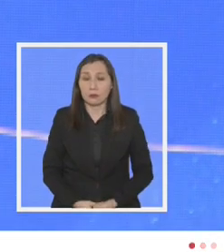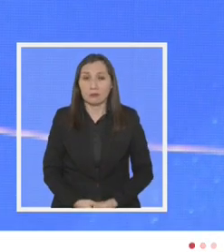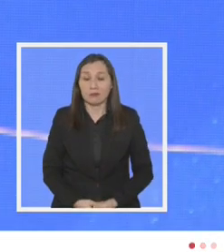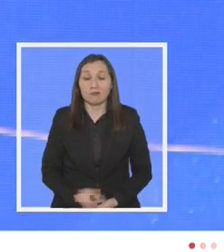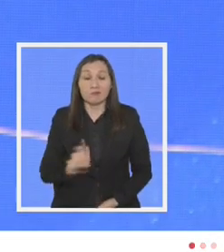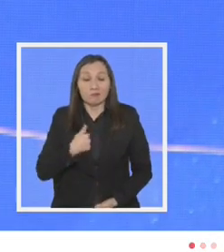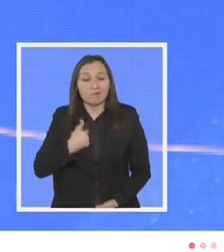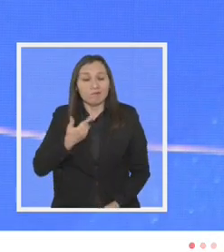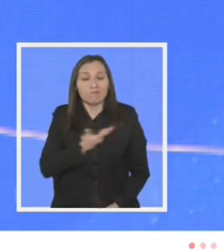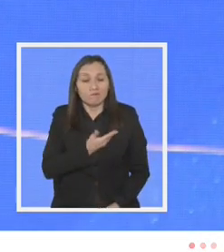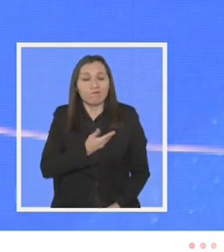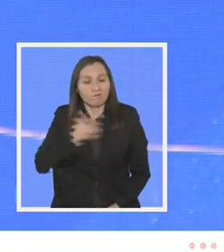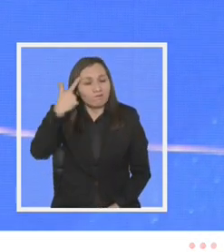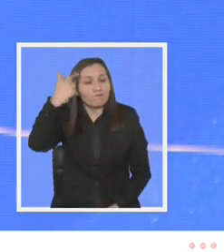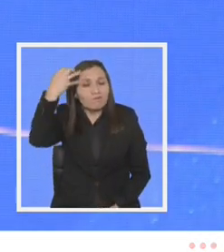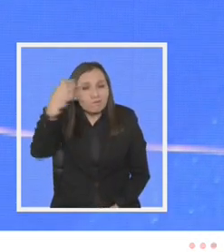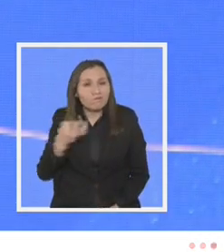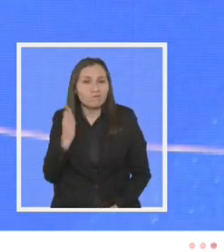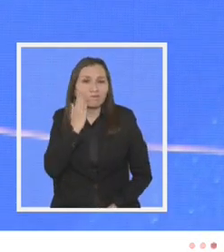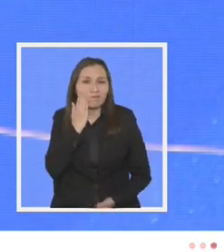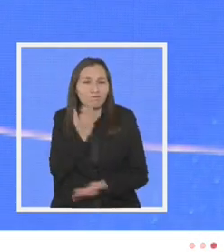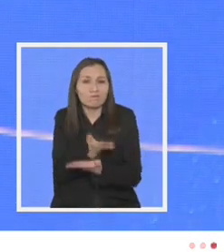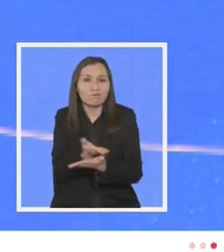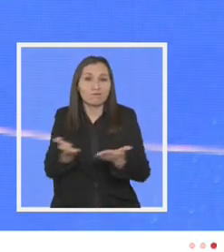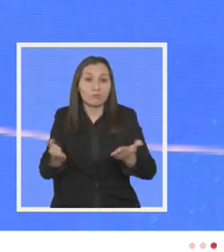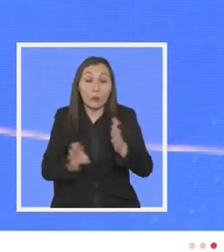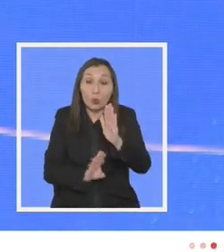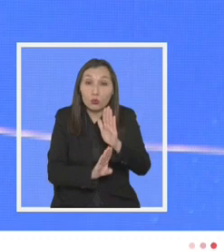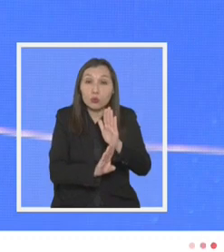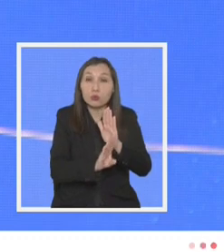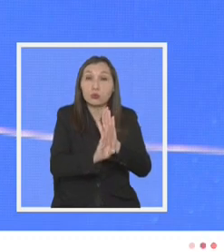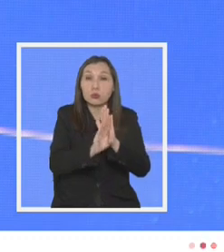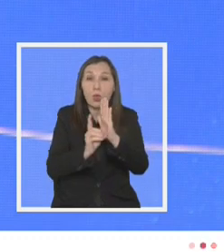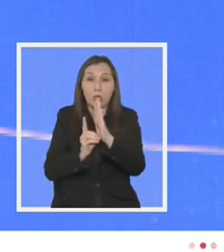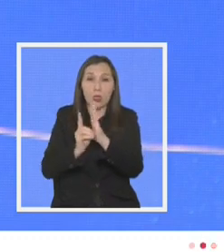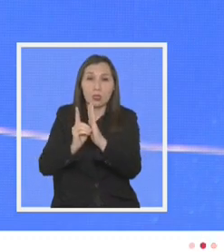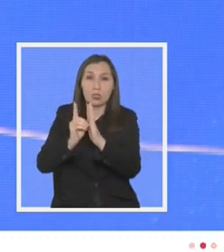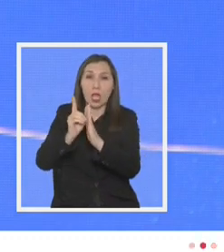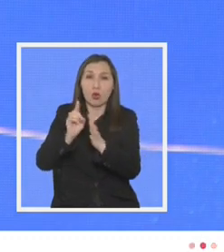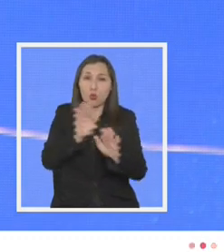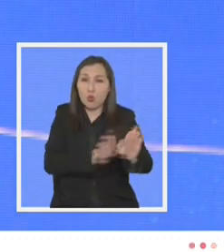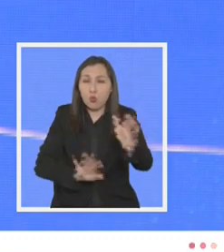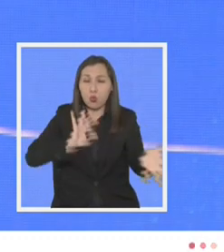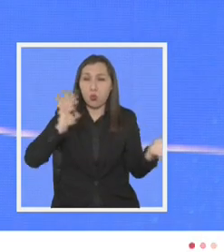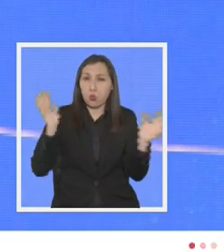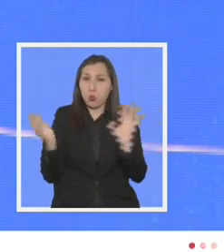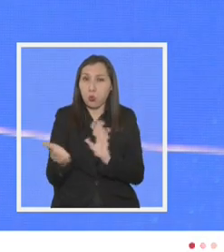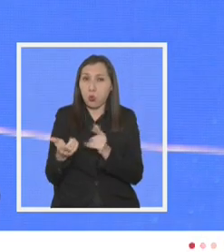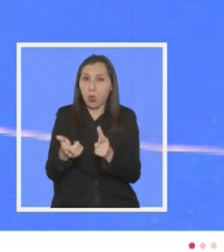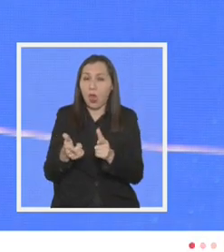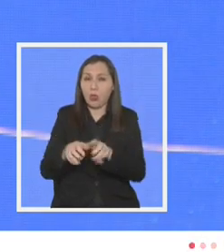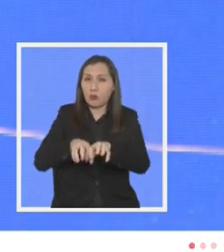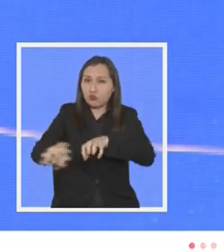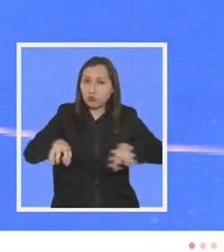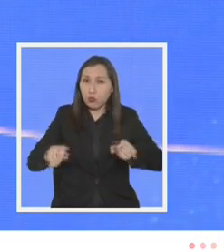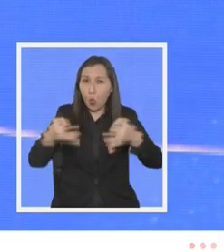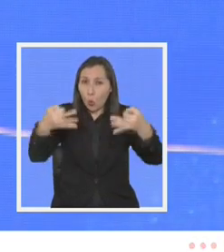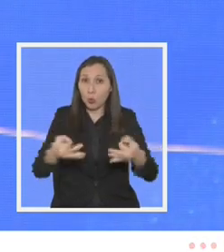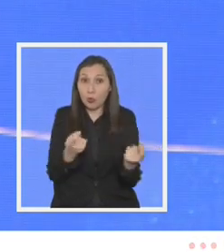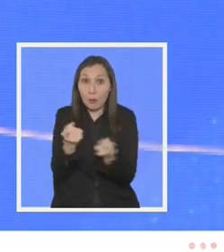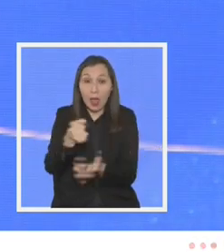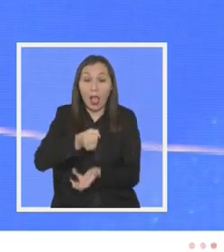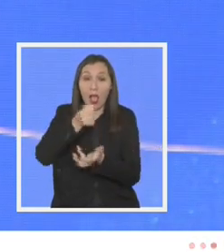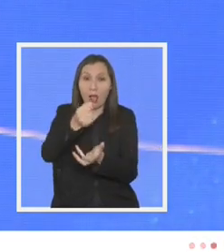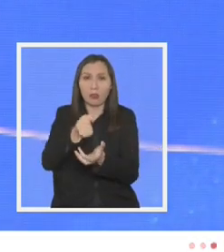tengo la convicción estimados y estimadas que crecimiento desarrollo sostenible y distribución más justa de la